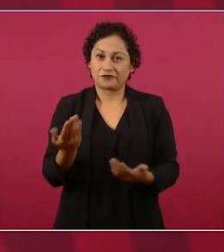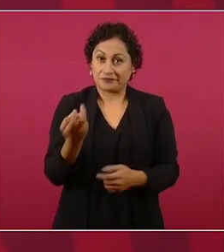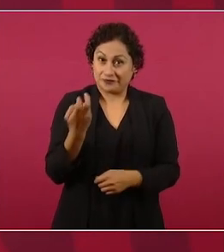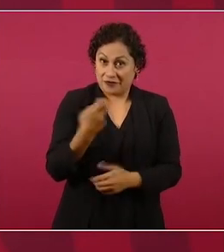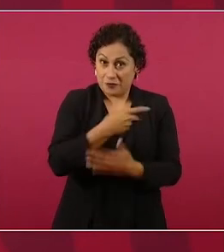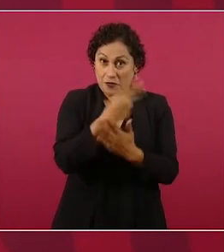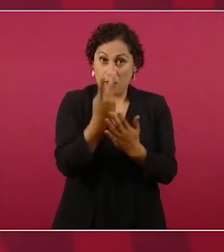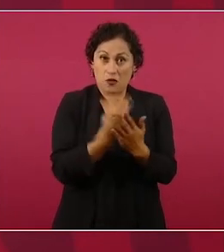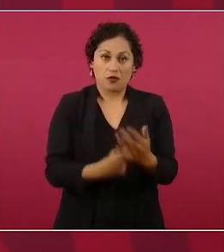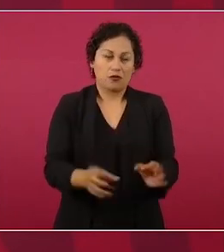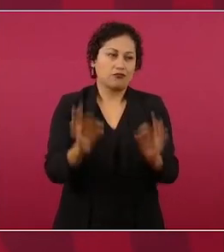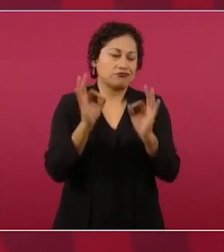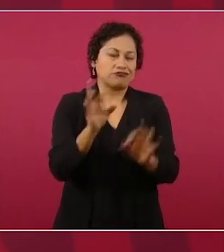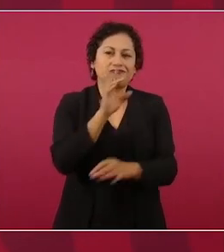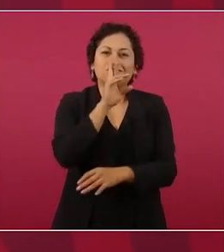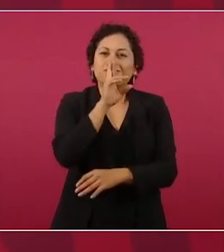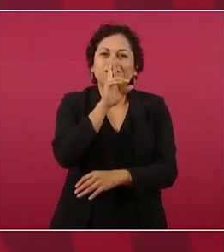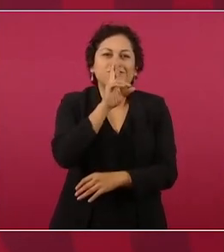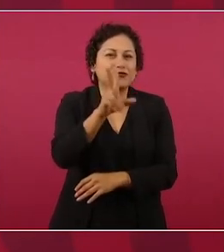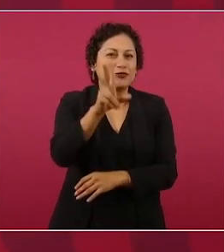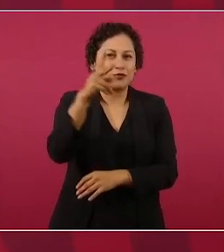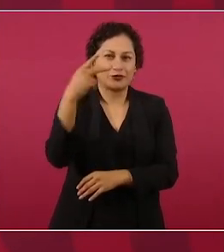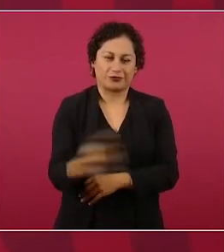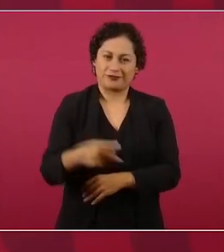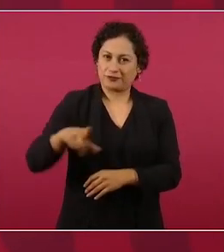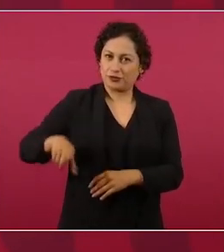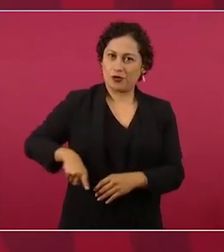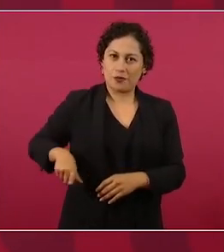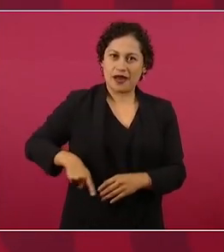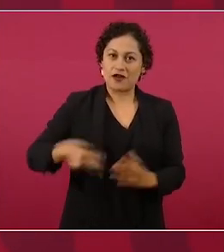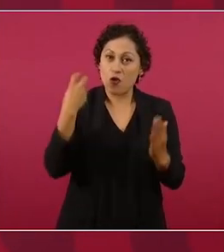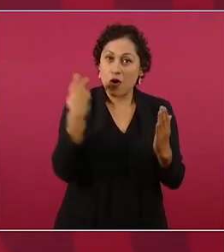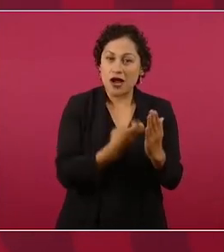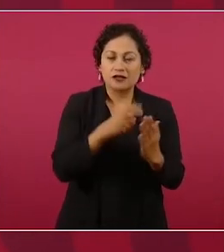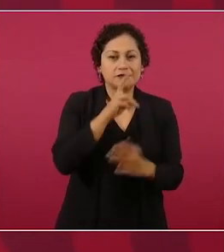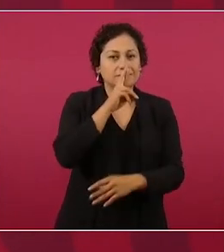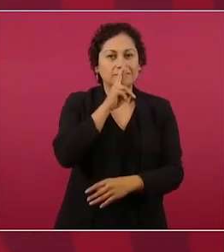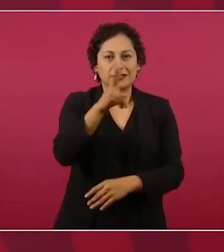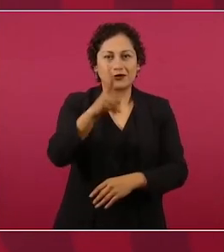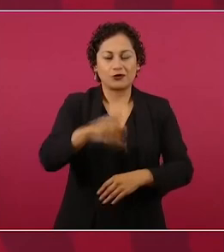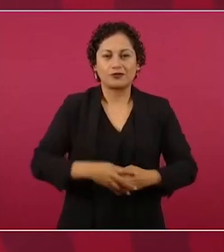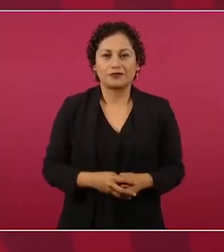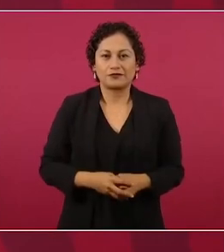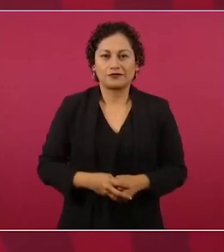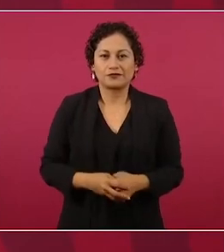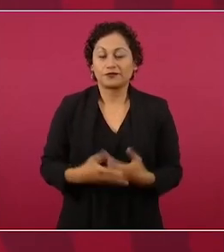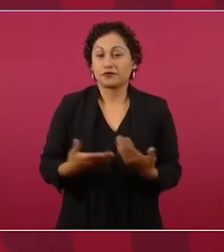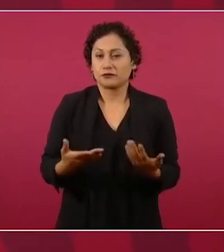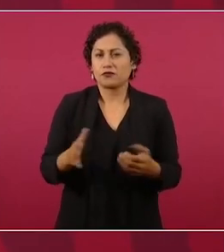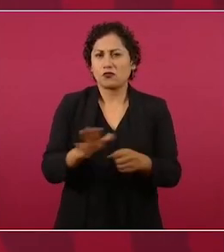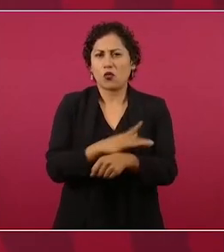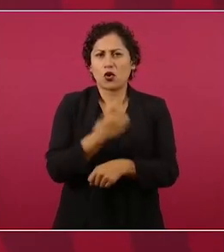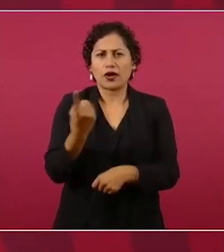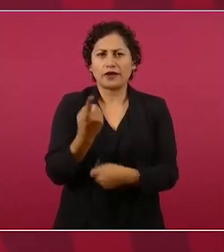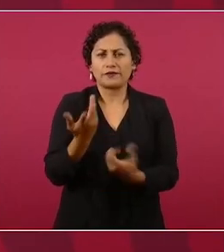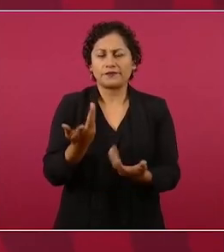programas del gobierno, porque le da la oportunidad